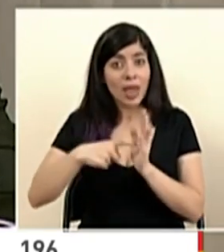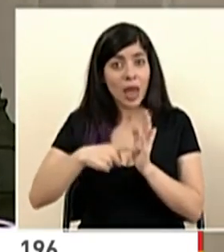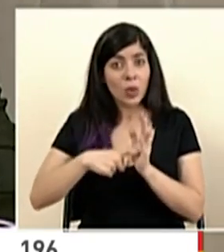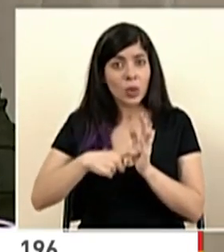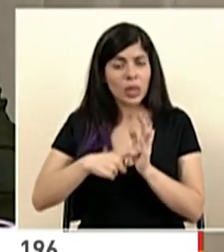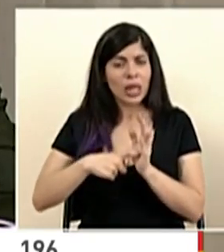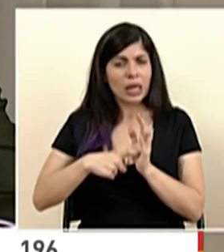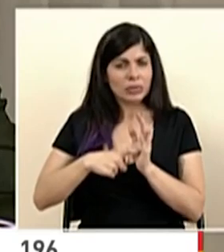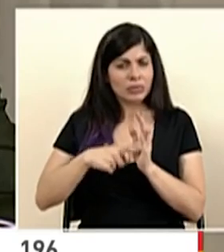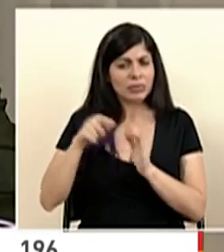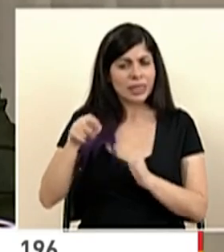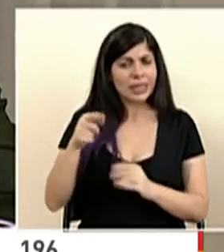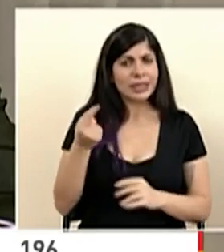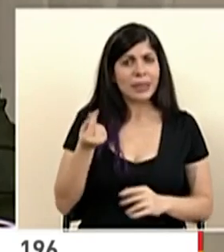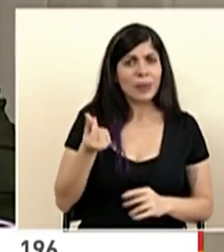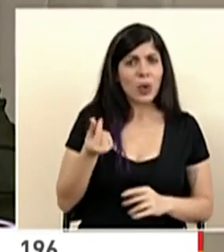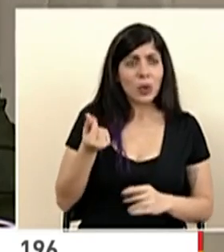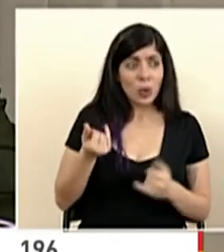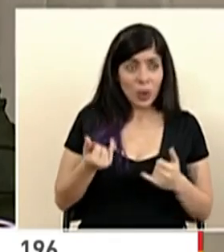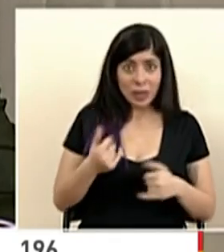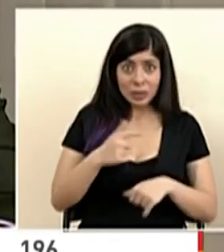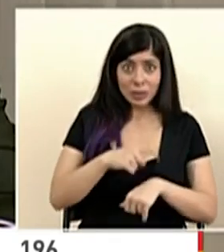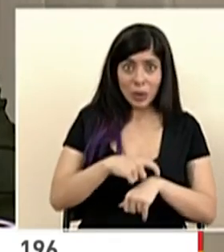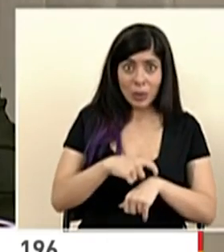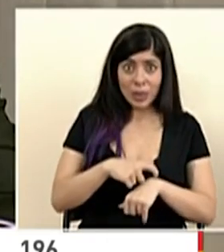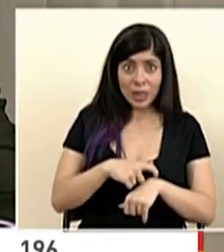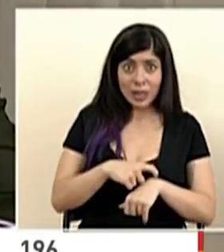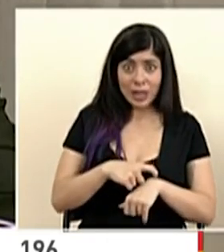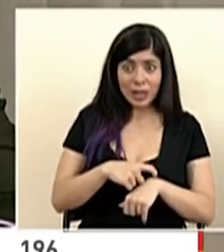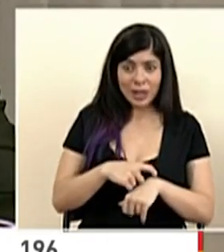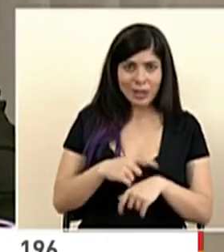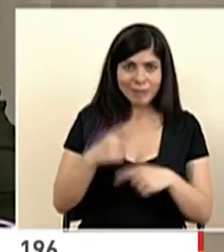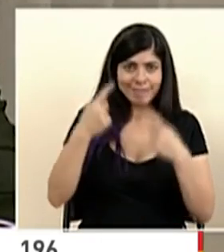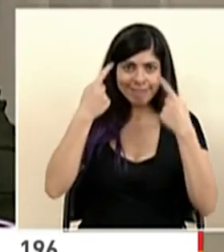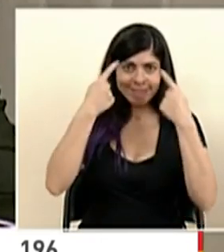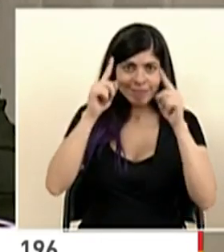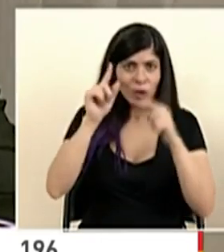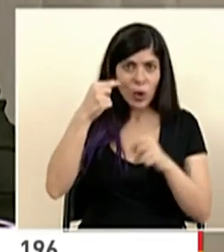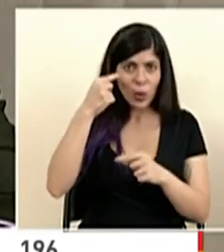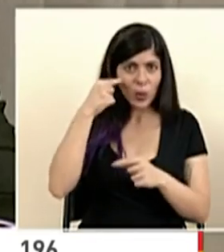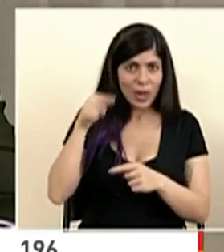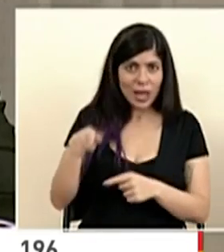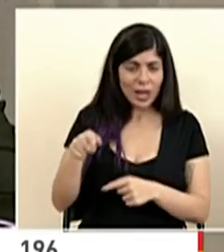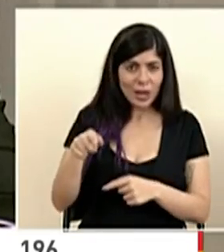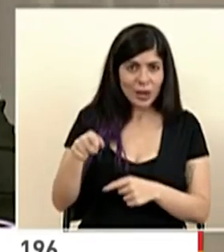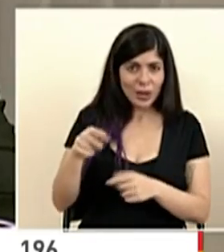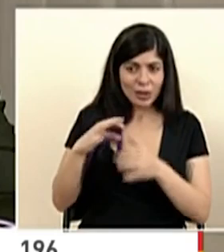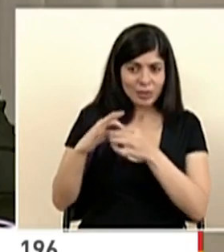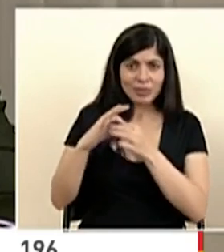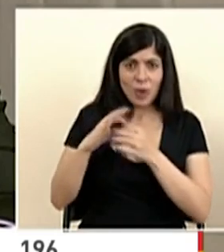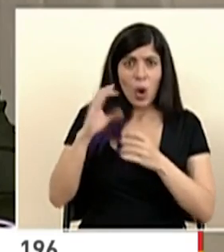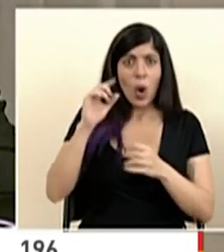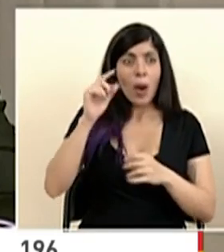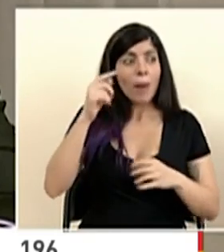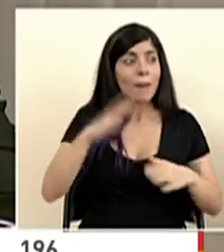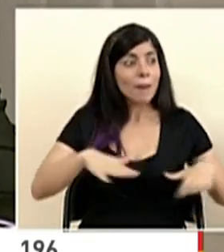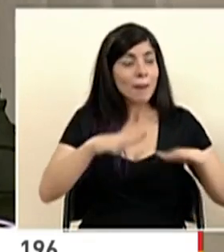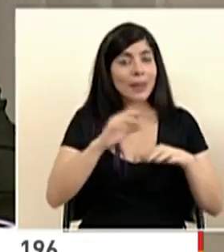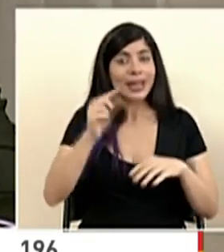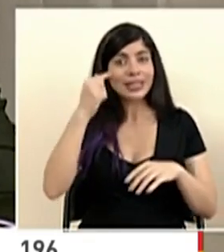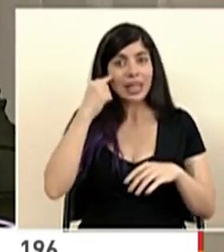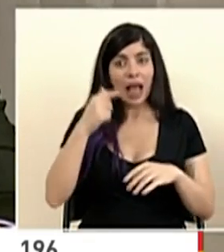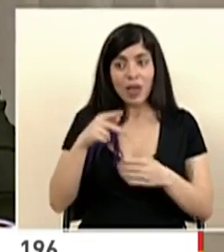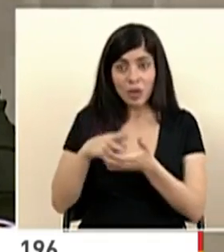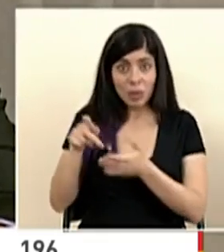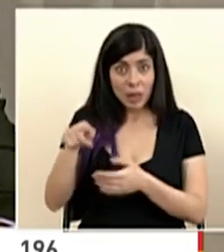ciertamente esos montos en este momento no son del alcance del gobierno, de la República ni del Estado propiamente.